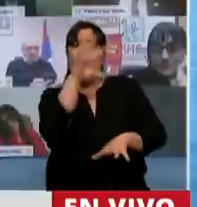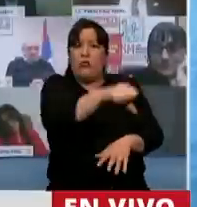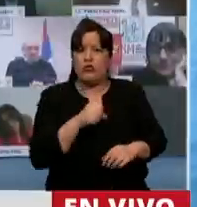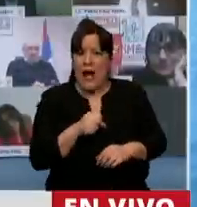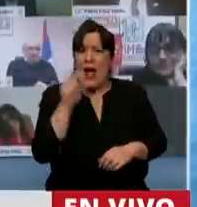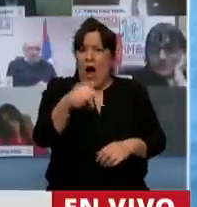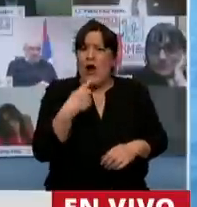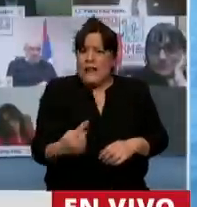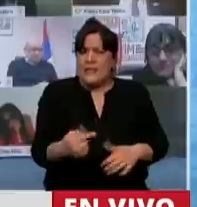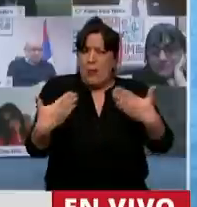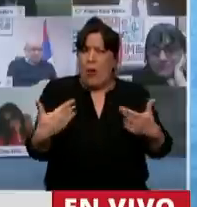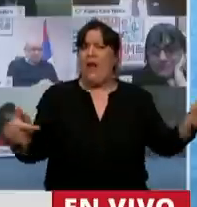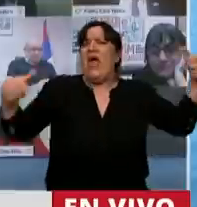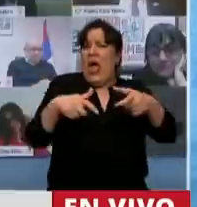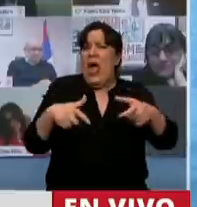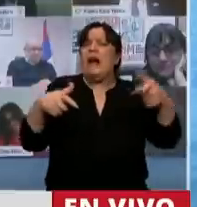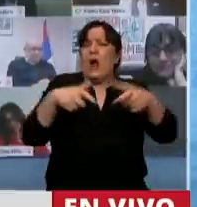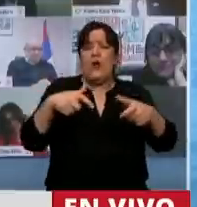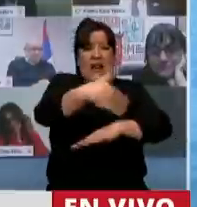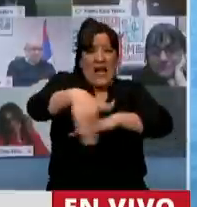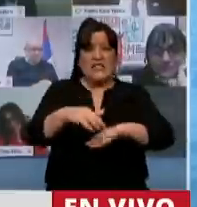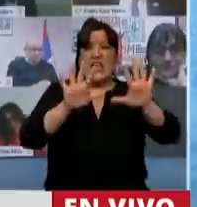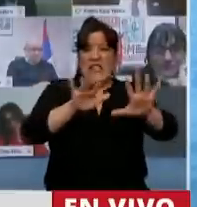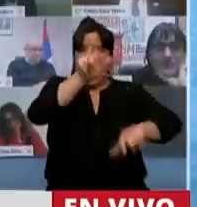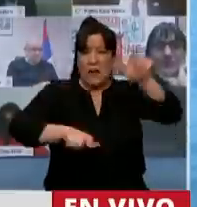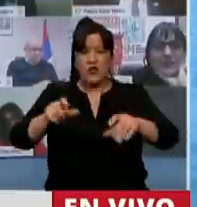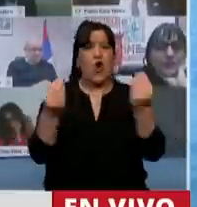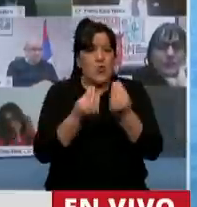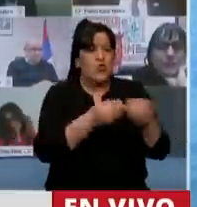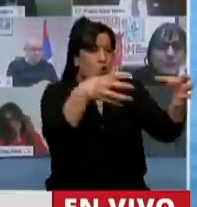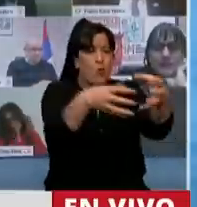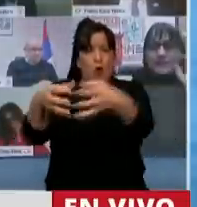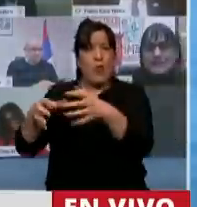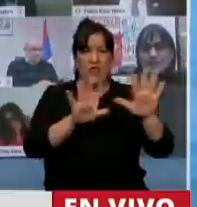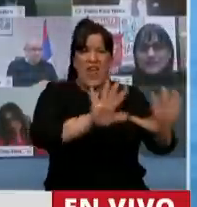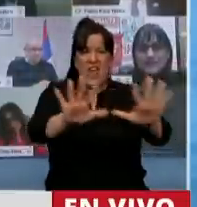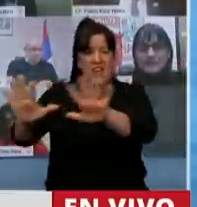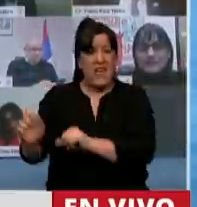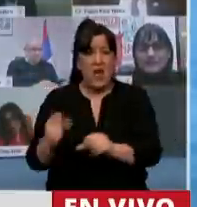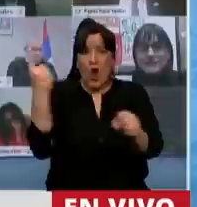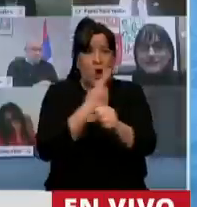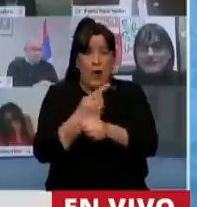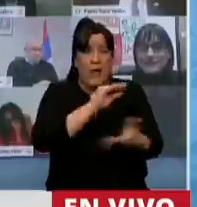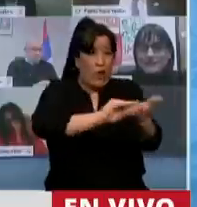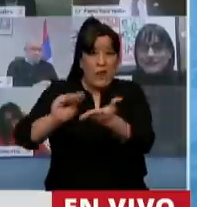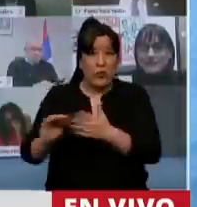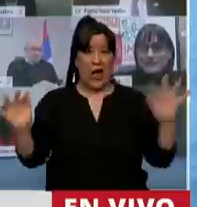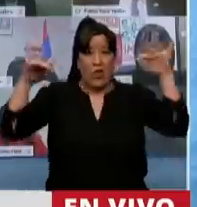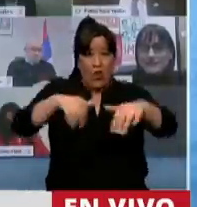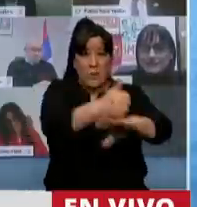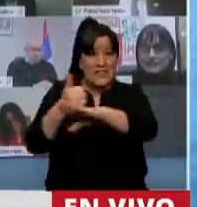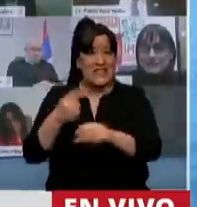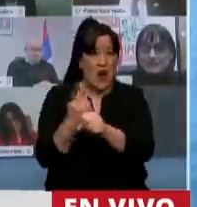Ahora dicen que se pueden reunir 10 personas en la calle, muchos grupos de 10, y no nos podemos reunir los diputados de manera